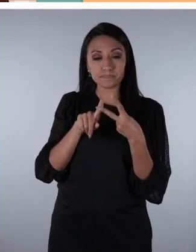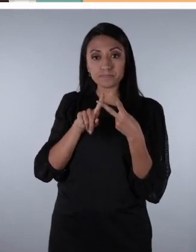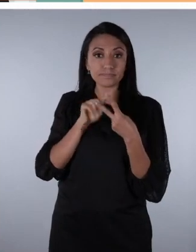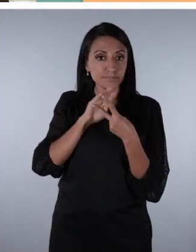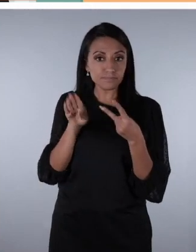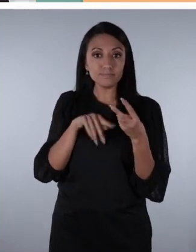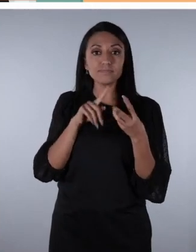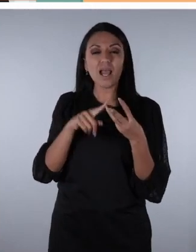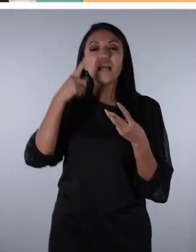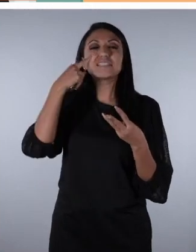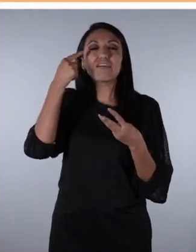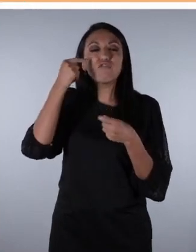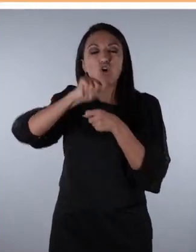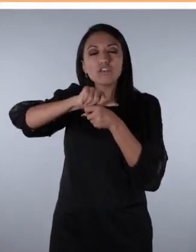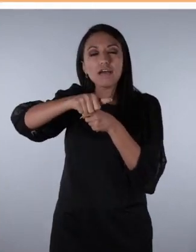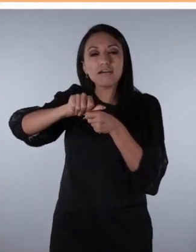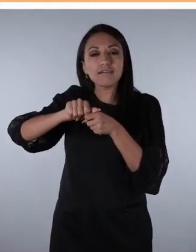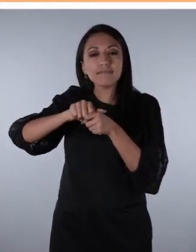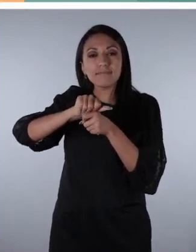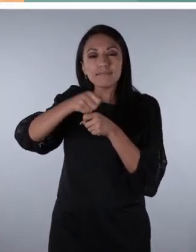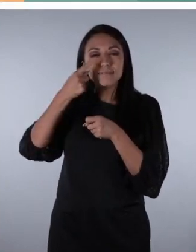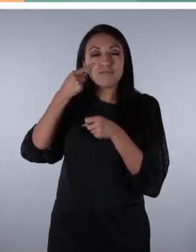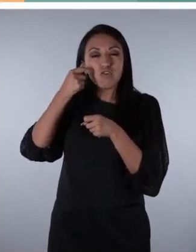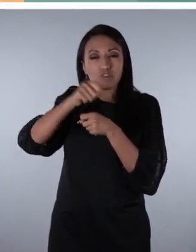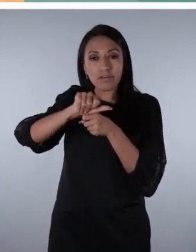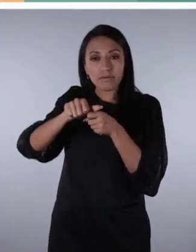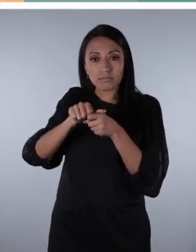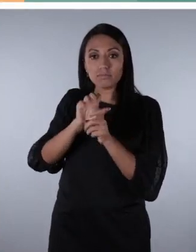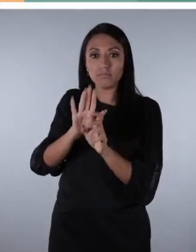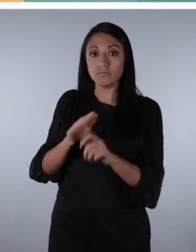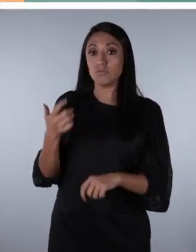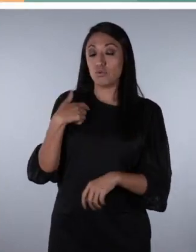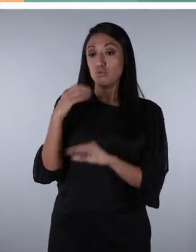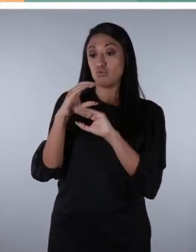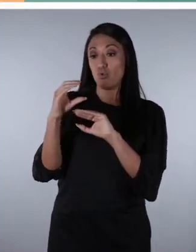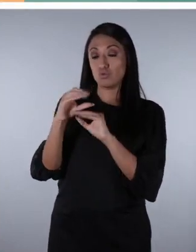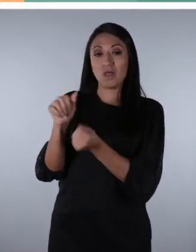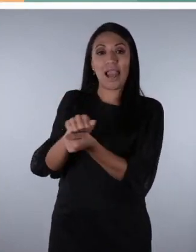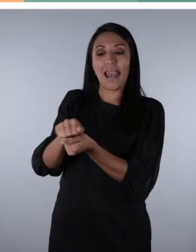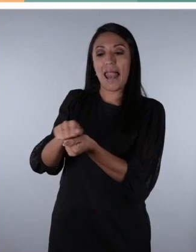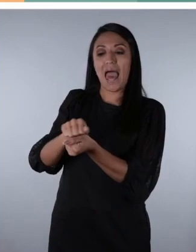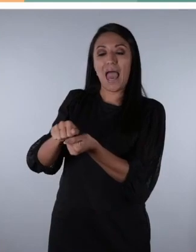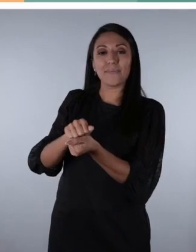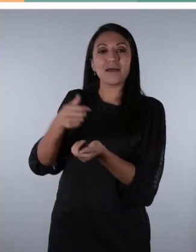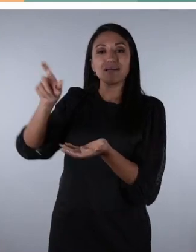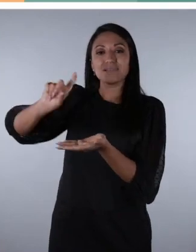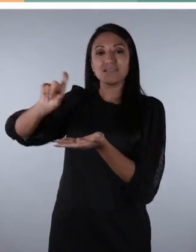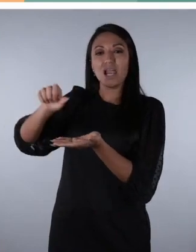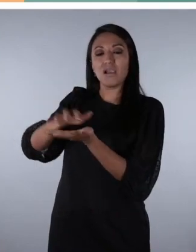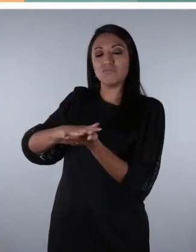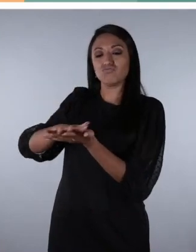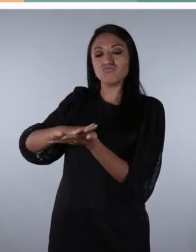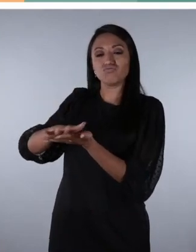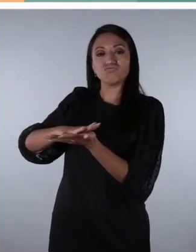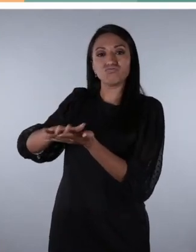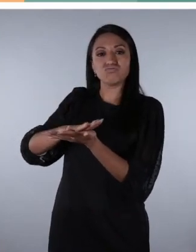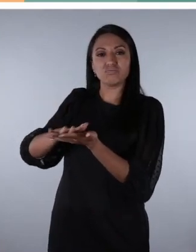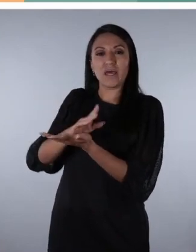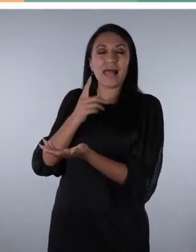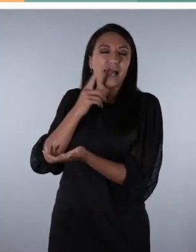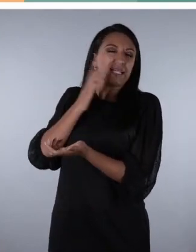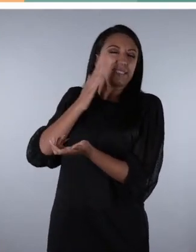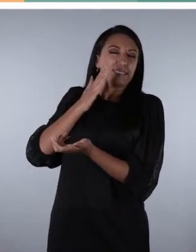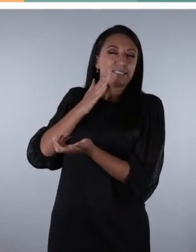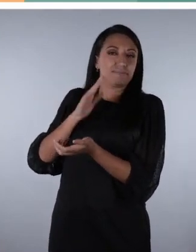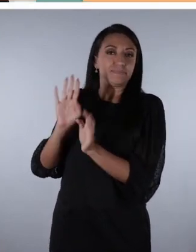también cebolla picada en juliana y yo les recomiendo lavarle con sal y estrujarle un poco para sacarle